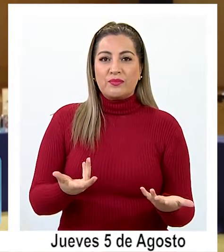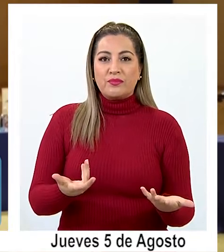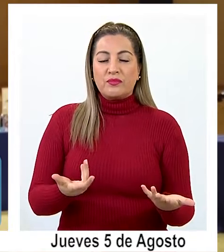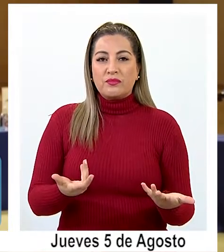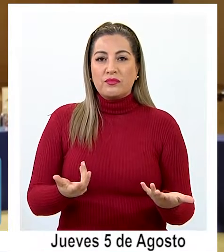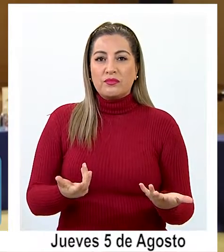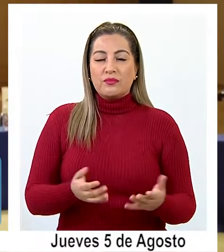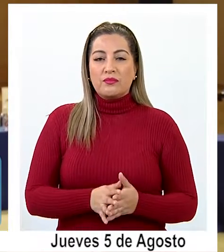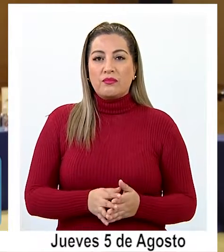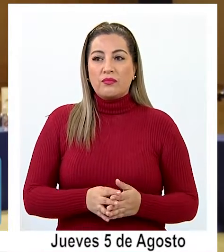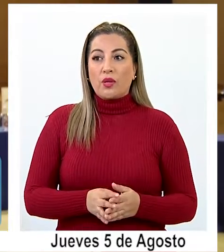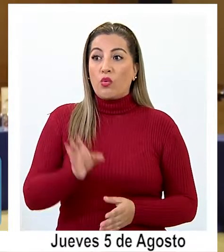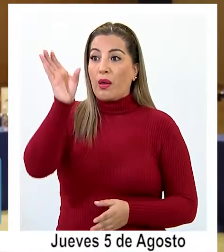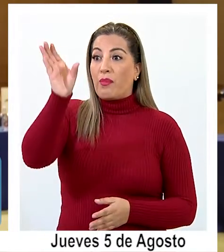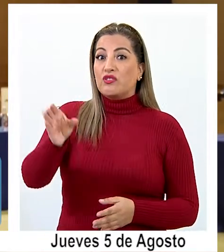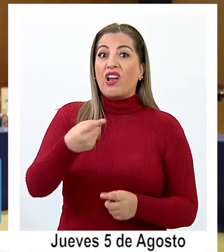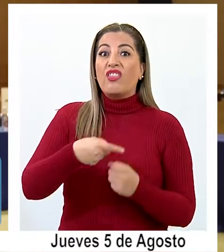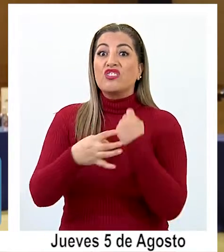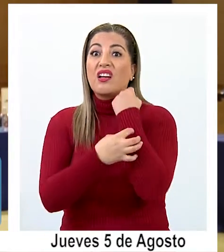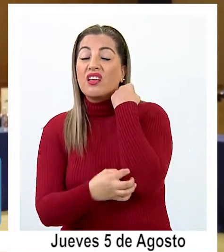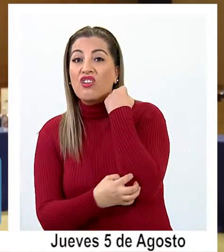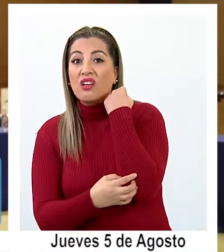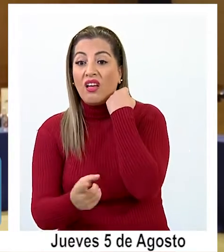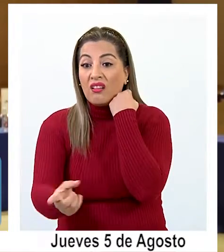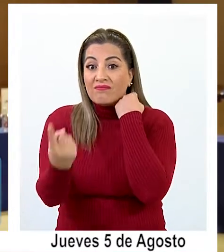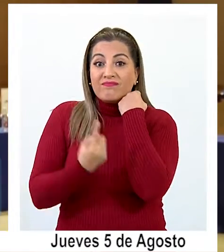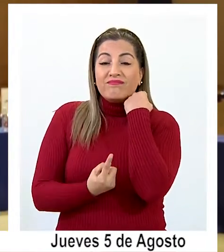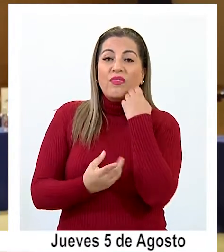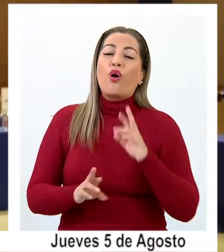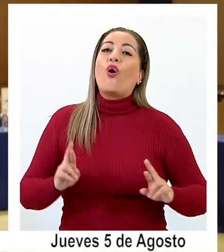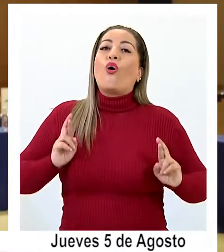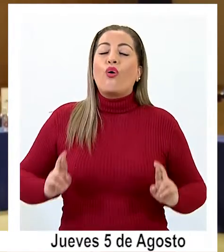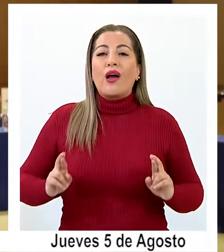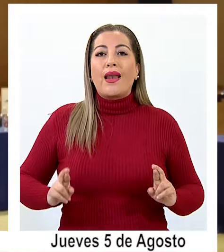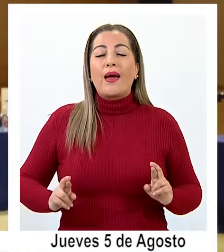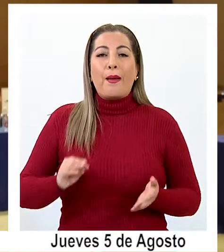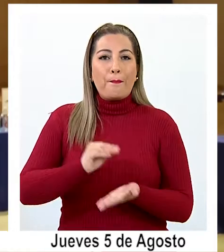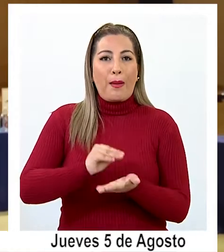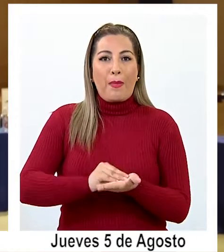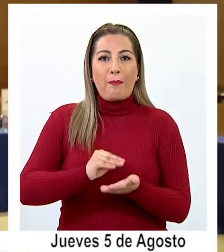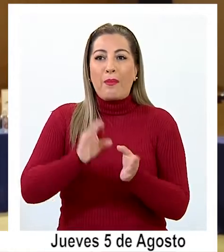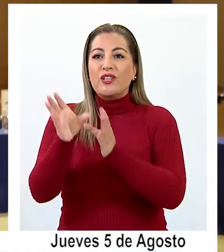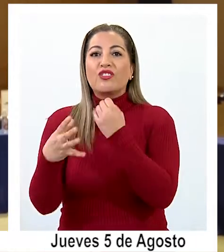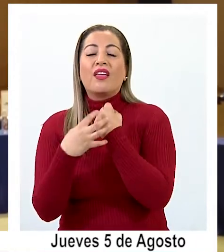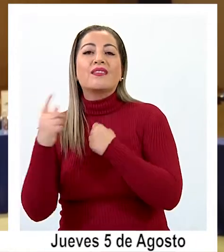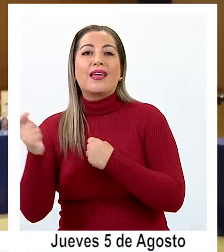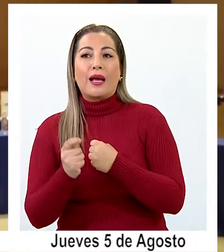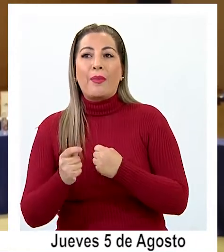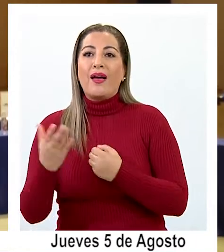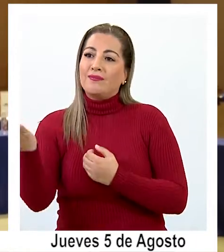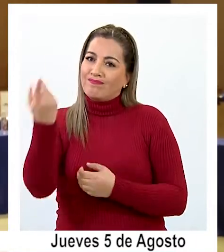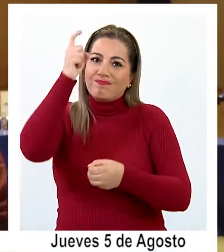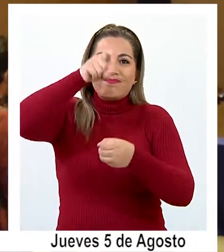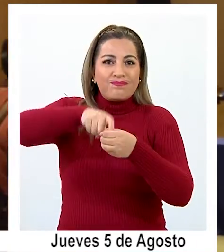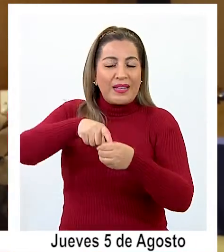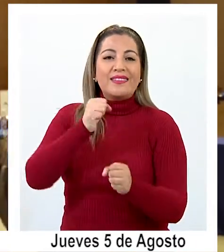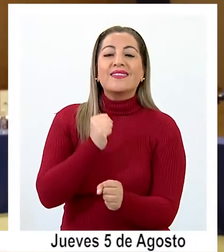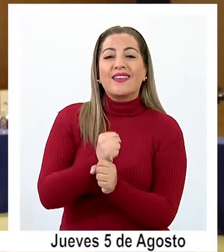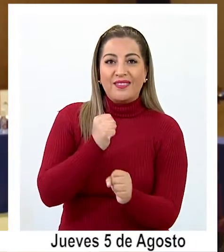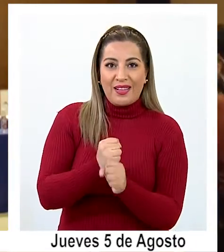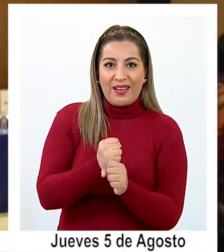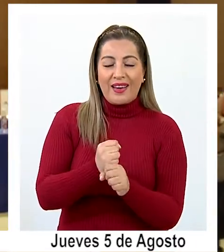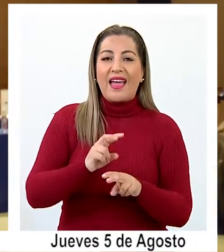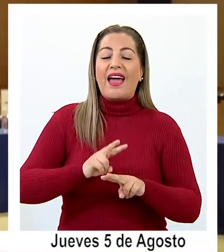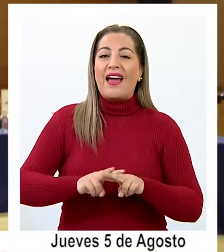toman o se le ofrecen a personas de otras regiones y queremos que ojalá más personas de la región de Tarapacá puedan tomar esas oportunidades laborales y así